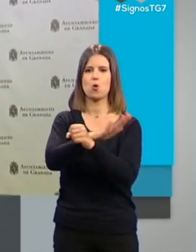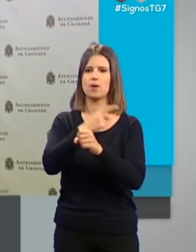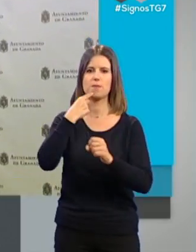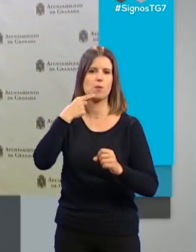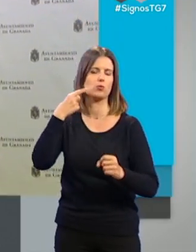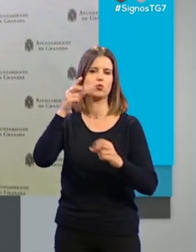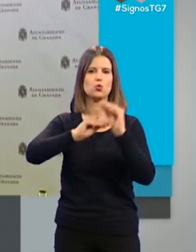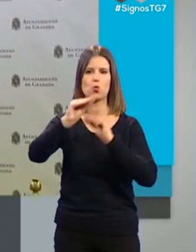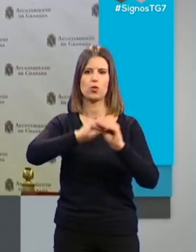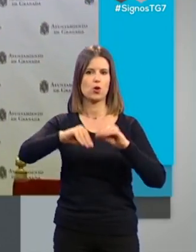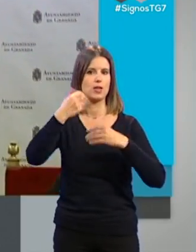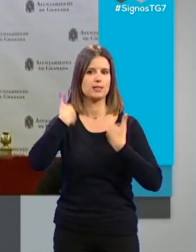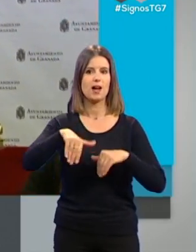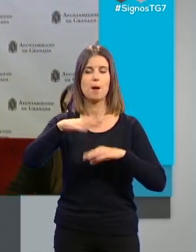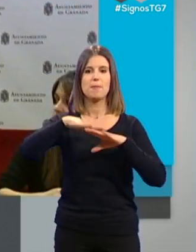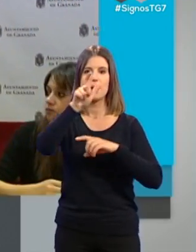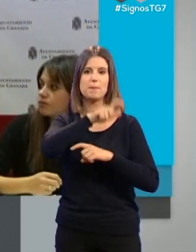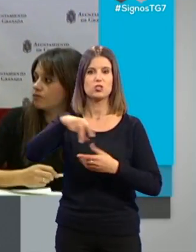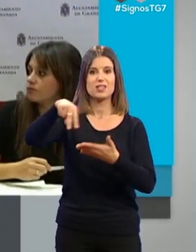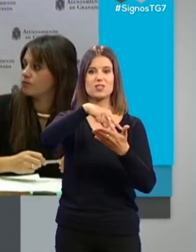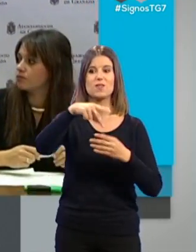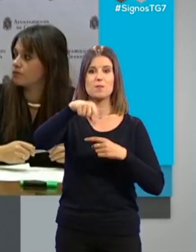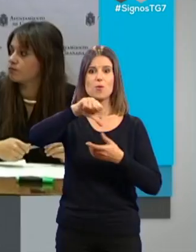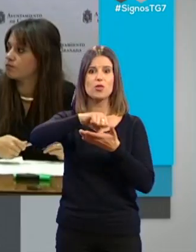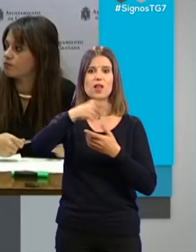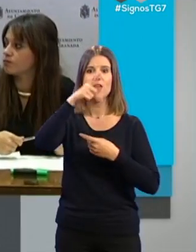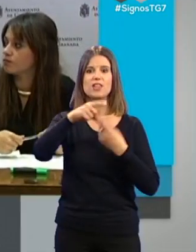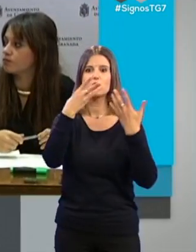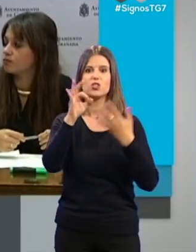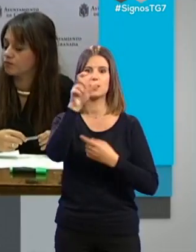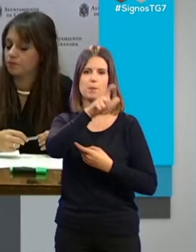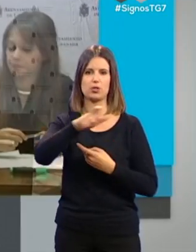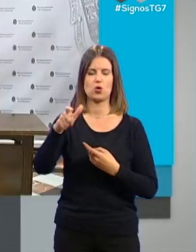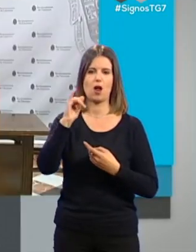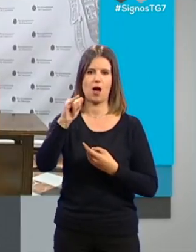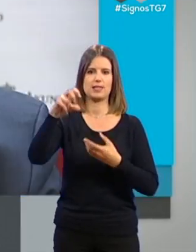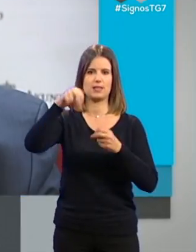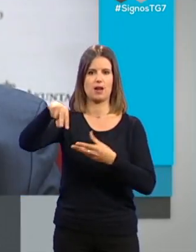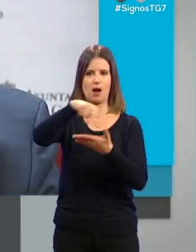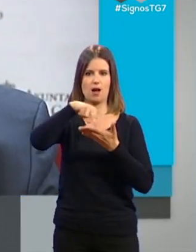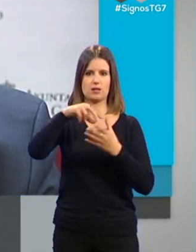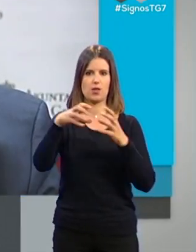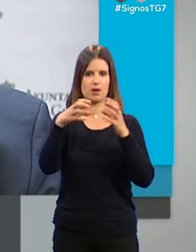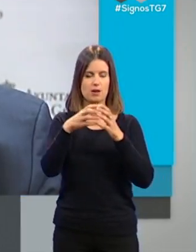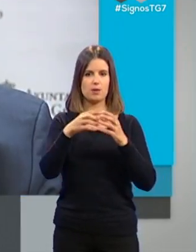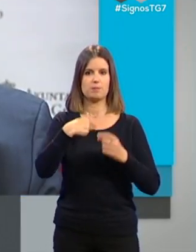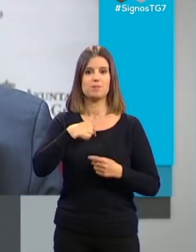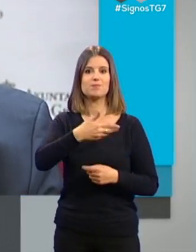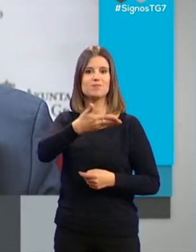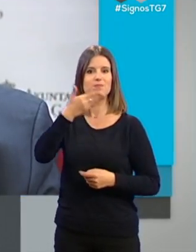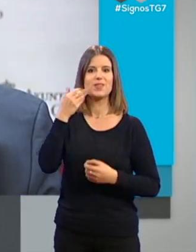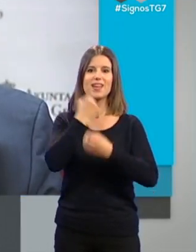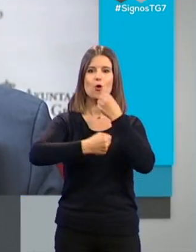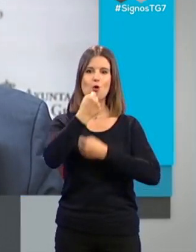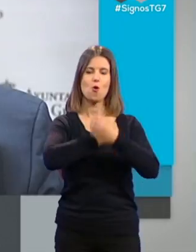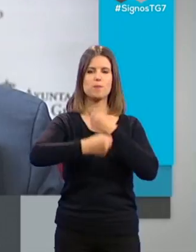al sin hogarismo, que en nuestra ciudad afecta a 180 personas, según Sánchez. El prestigioso economista Santiago Carbo